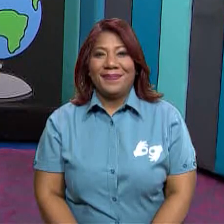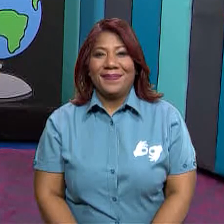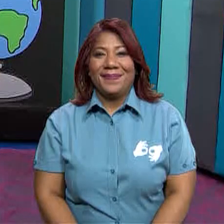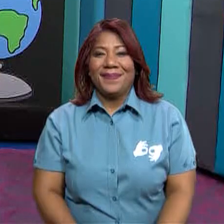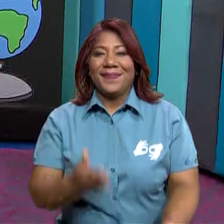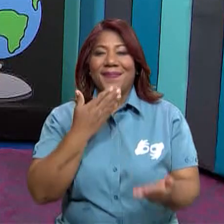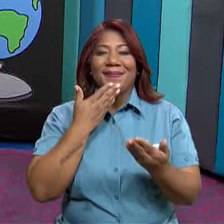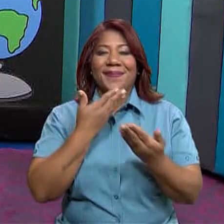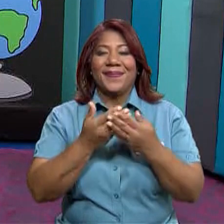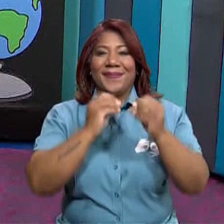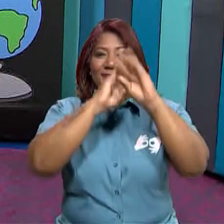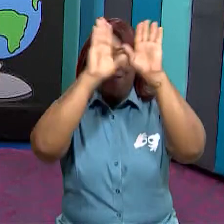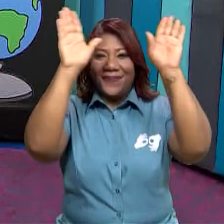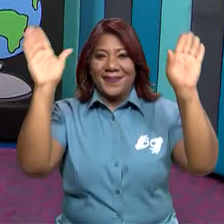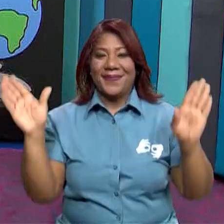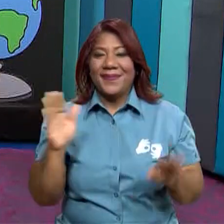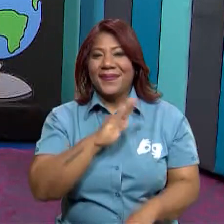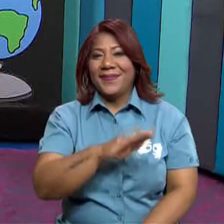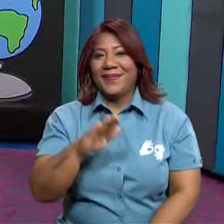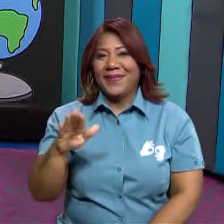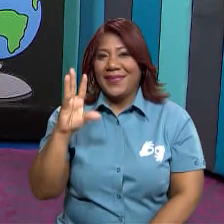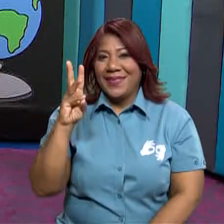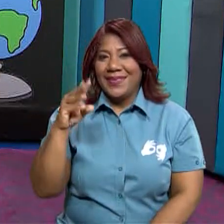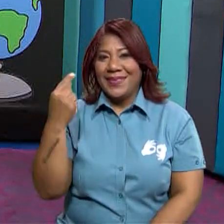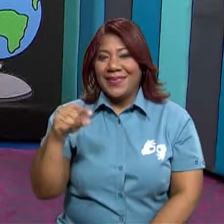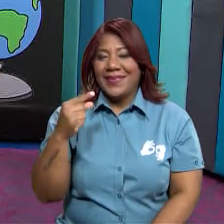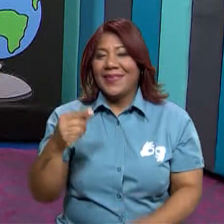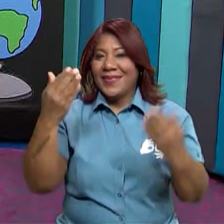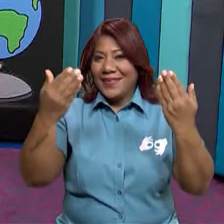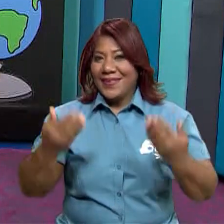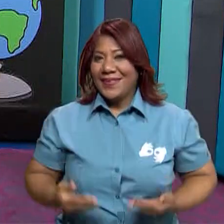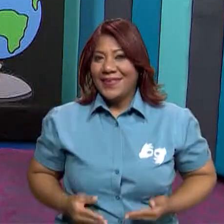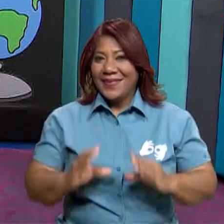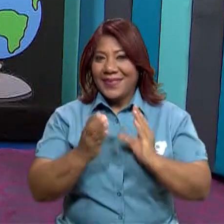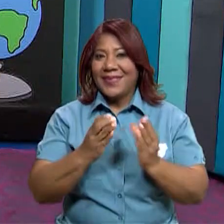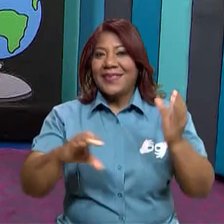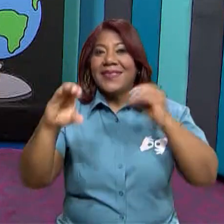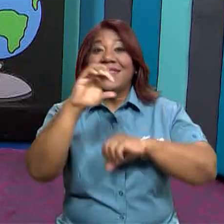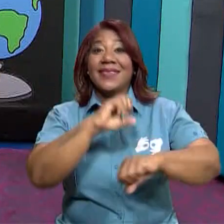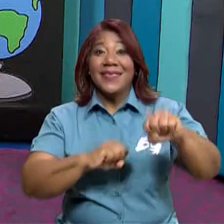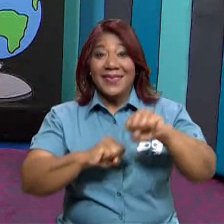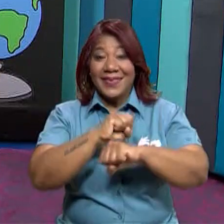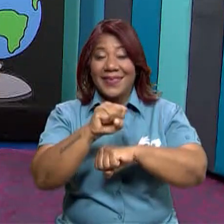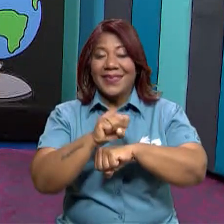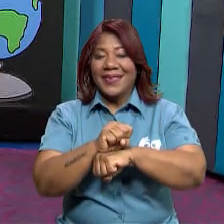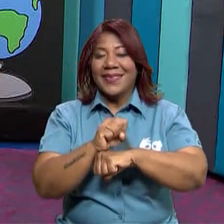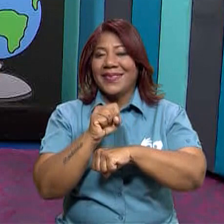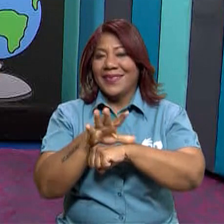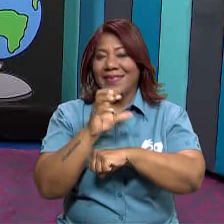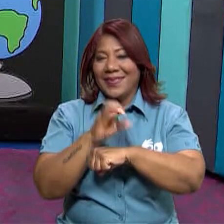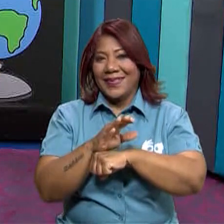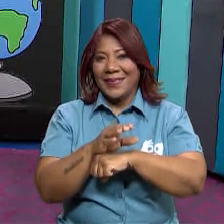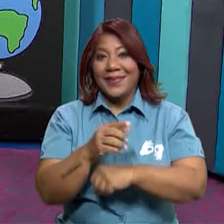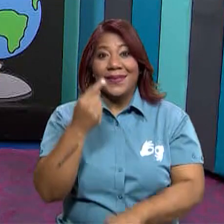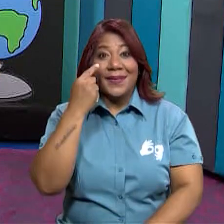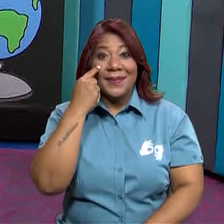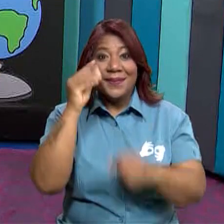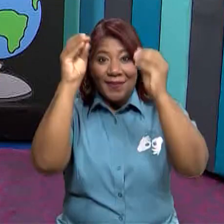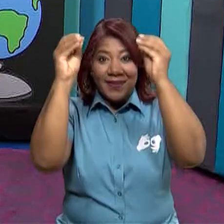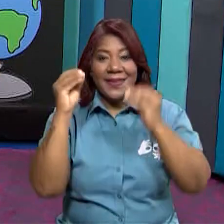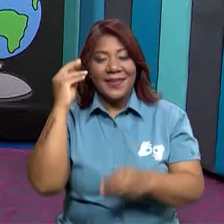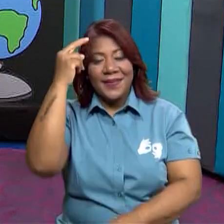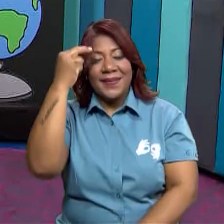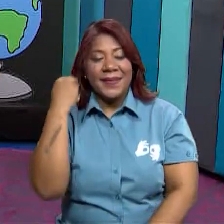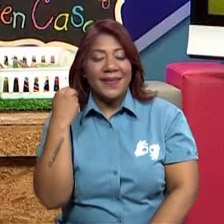Muy buenos días, mis chicos de sexto grado. Bienvenidos a la clase de Ciencias Sociales de nuestros Ajustes Razonables. Soy su maestra